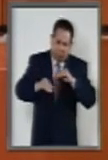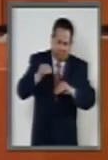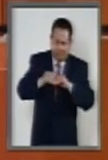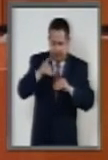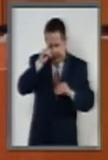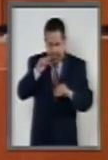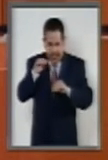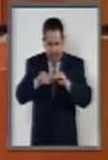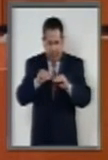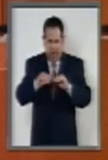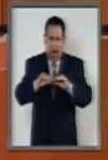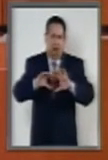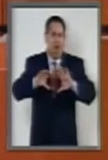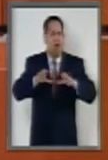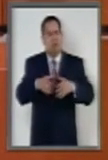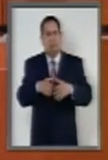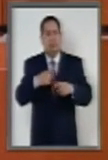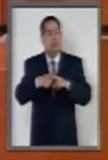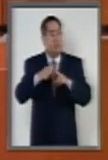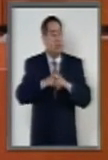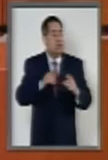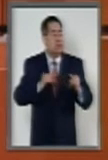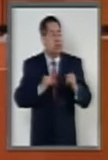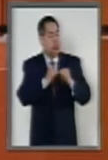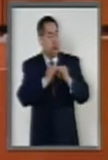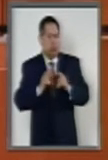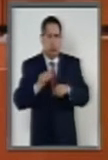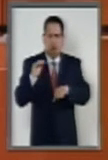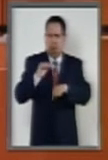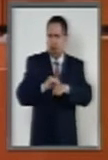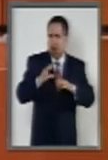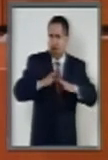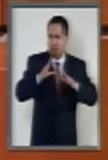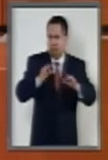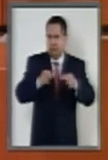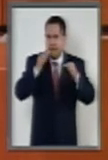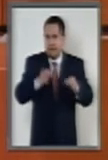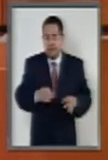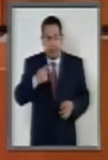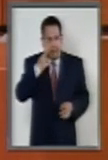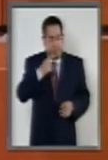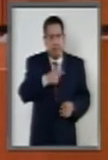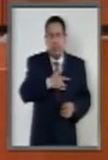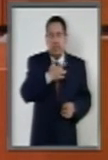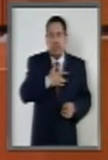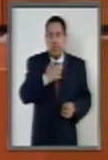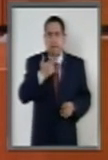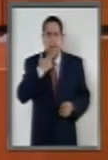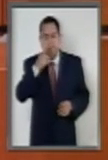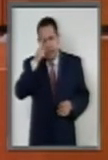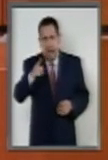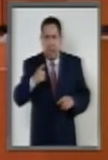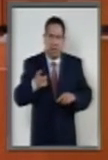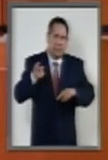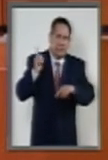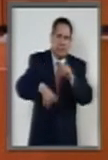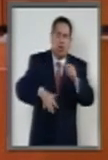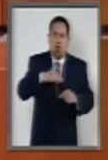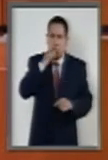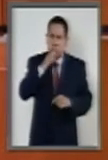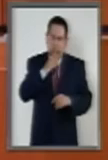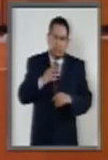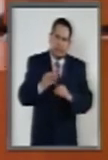consolidación de instituciones y mecanismos legales que nos permitan combatir la